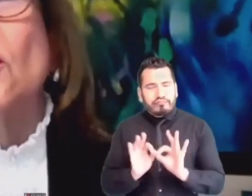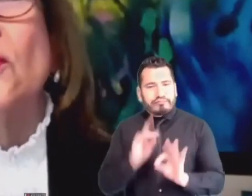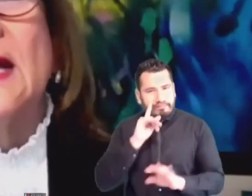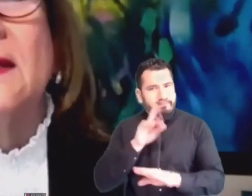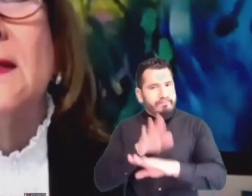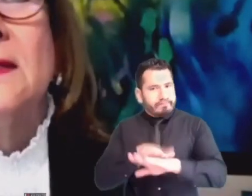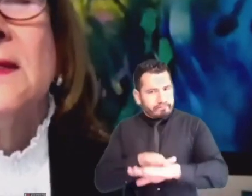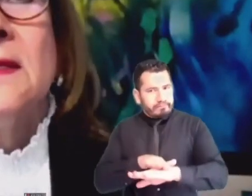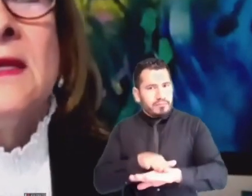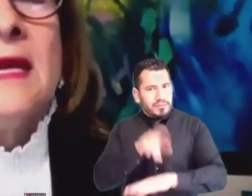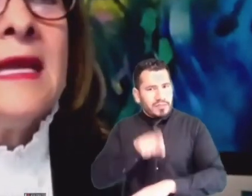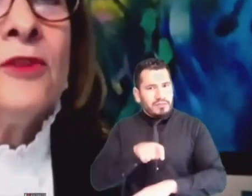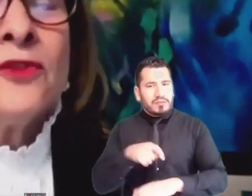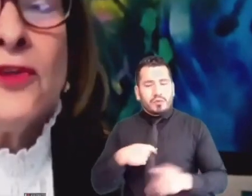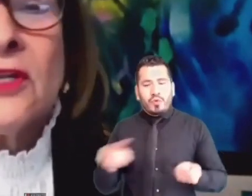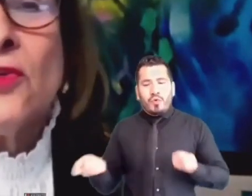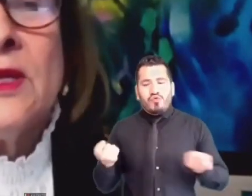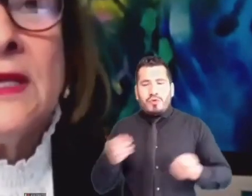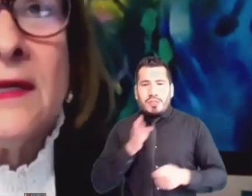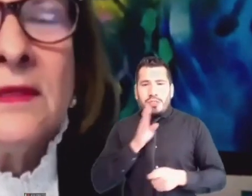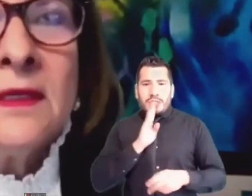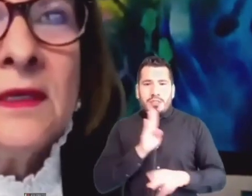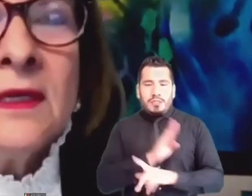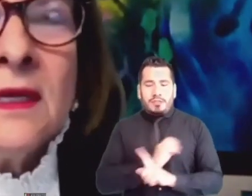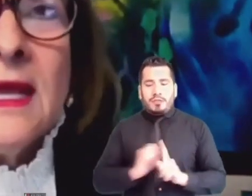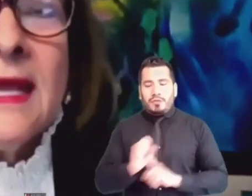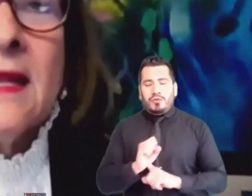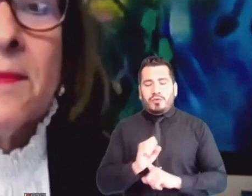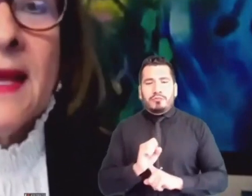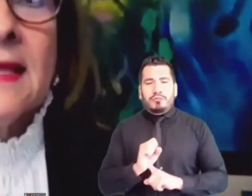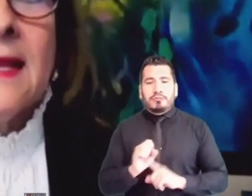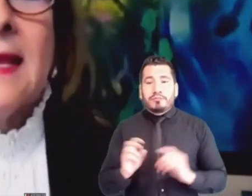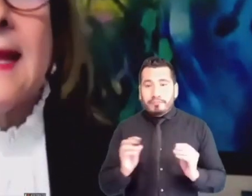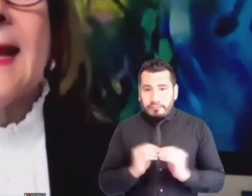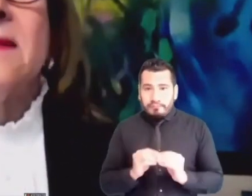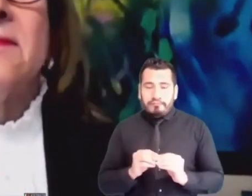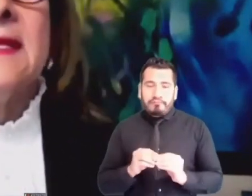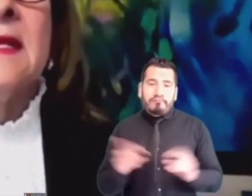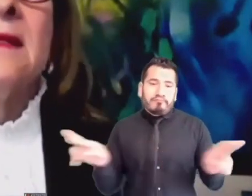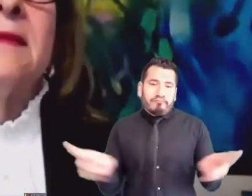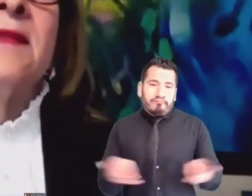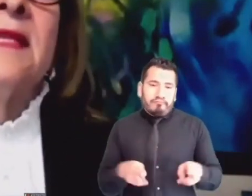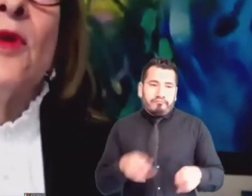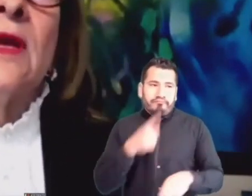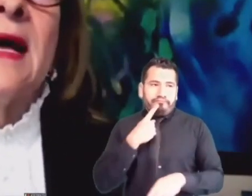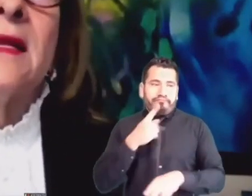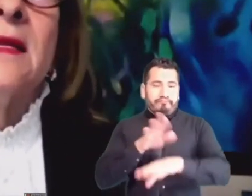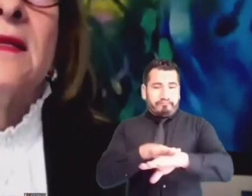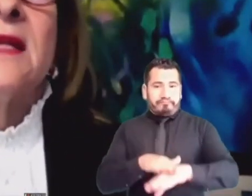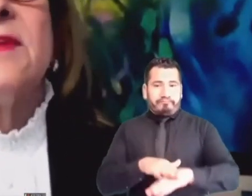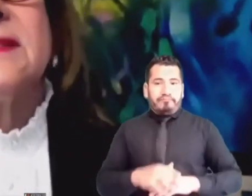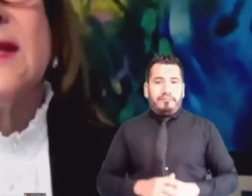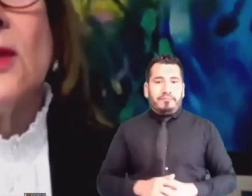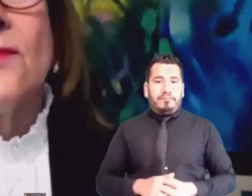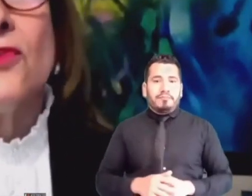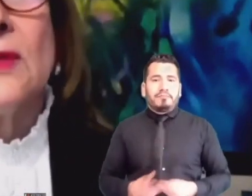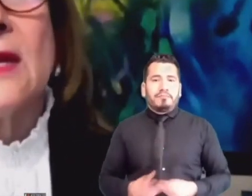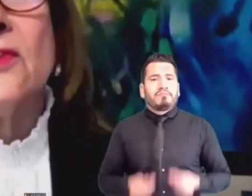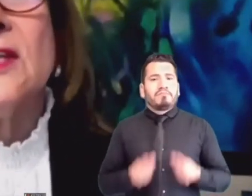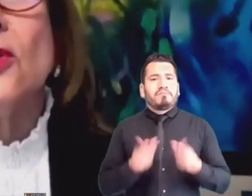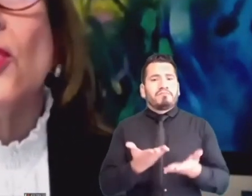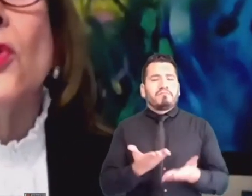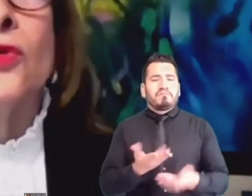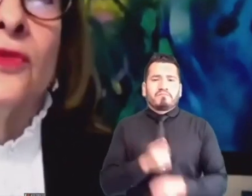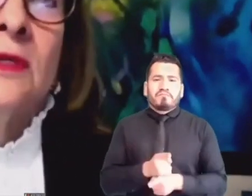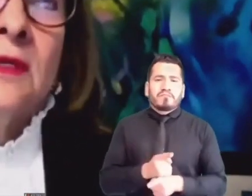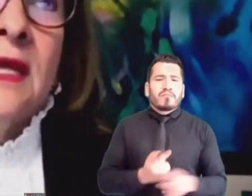control social. Entonces yo resumiría. En la garantía la tendríamos que dar revisando a los funcionarios